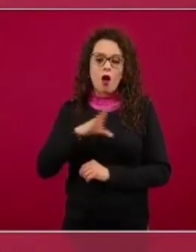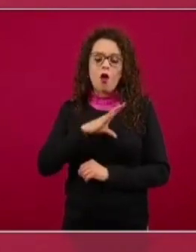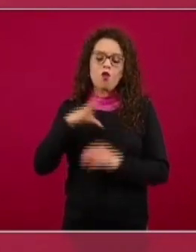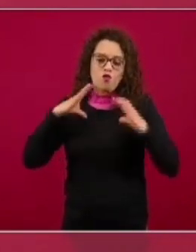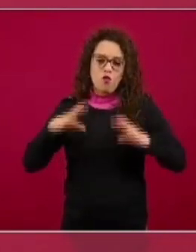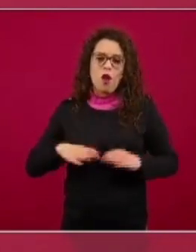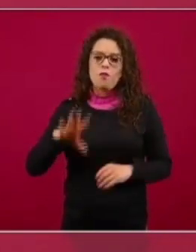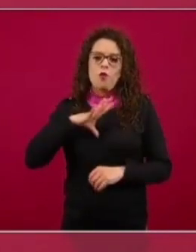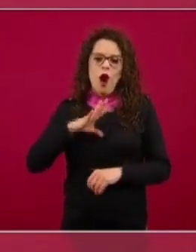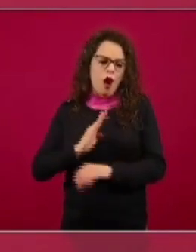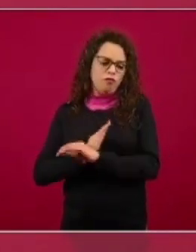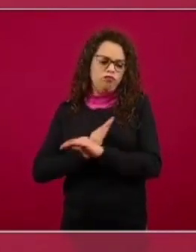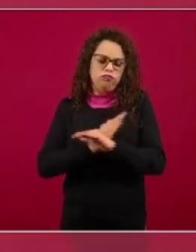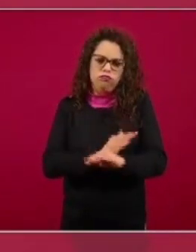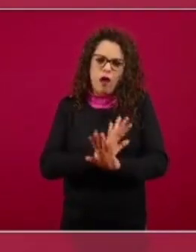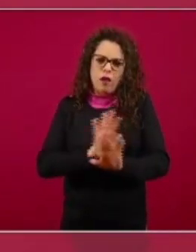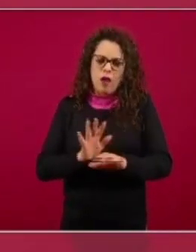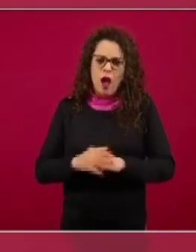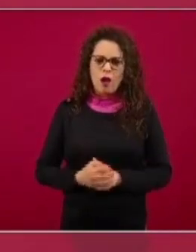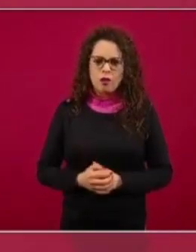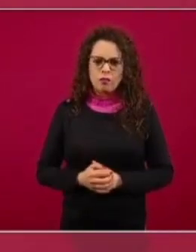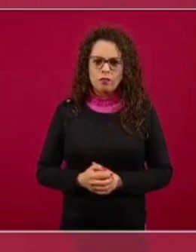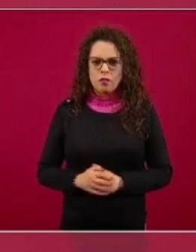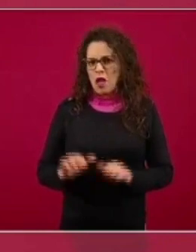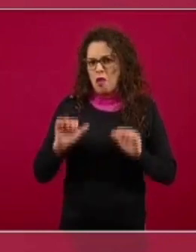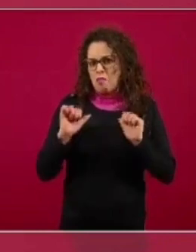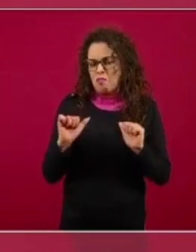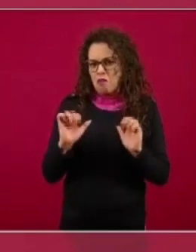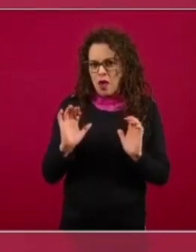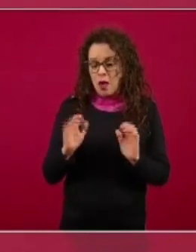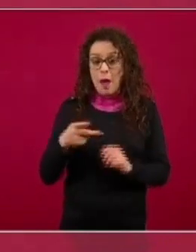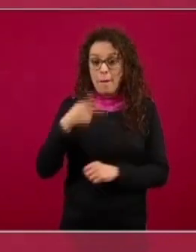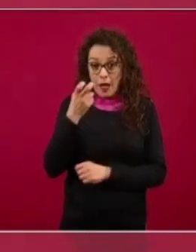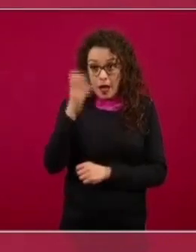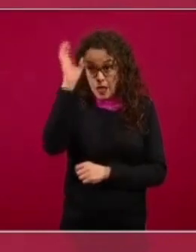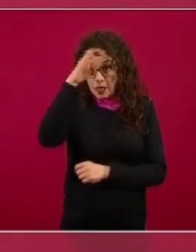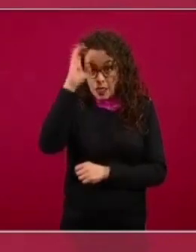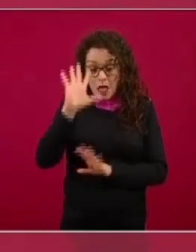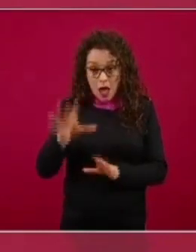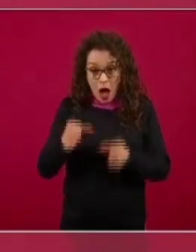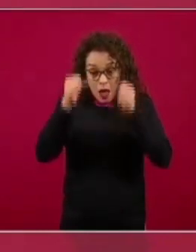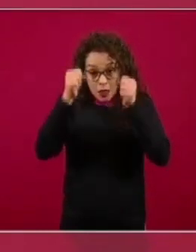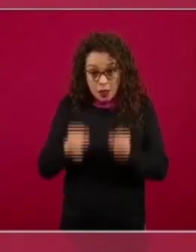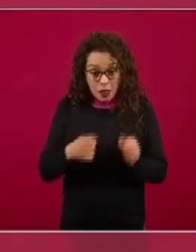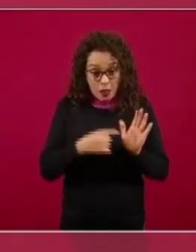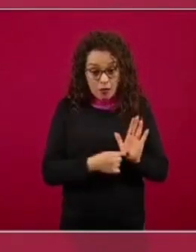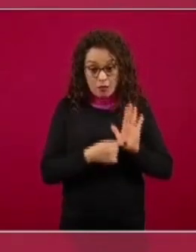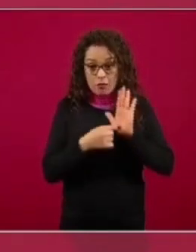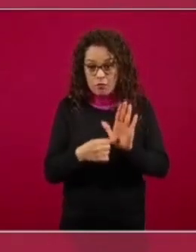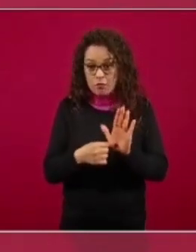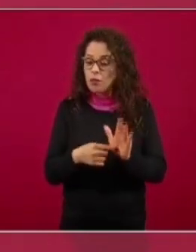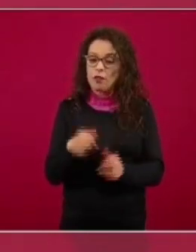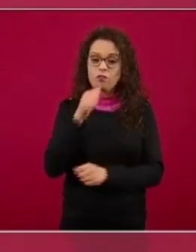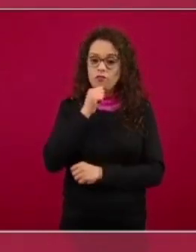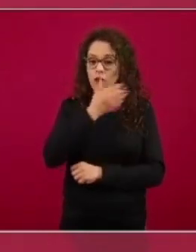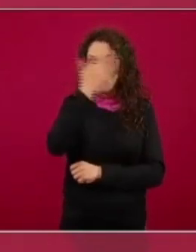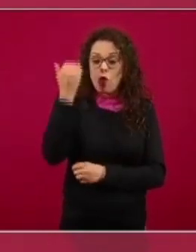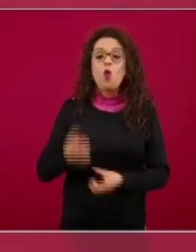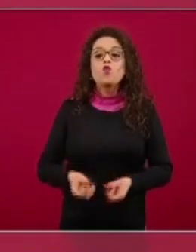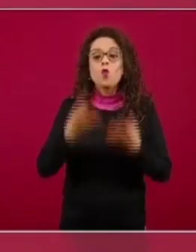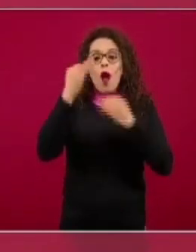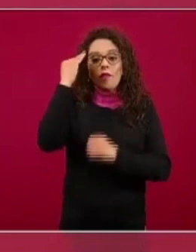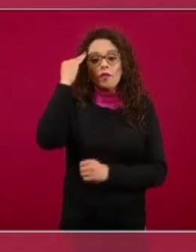encuesta serológica todavía no existe certeza científica sobre la duración de la inmunidad la